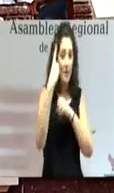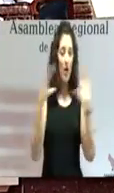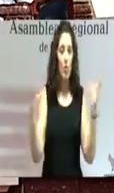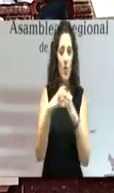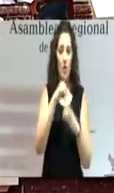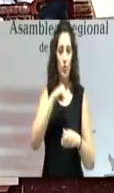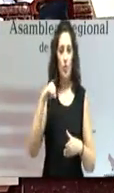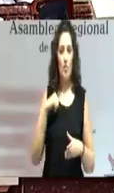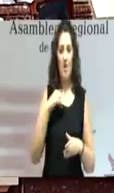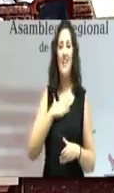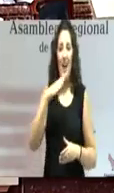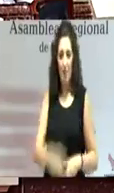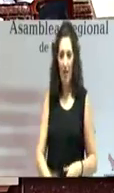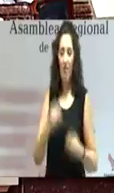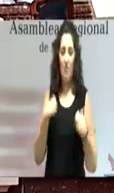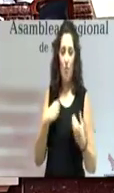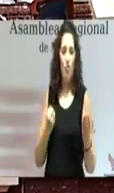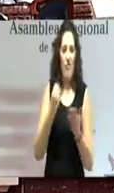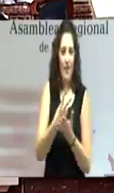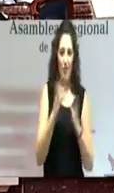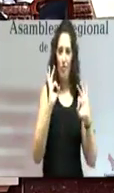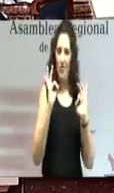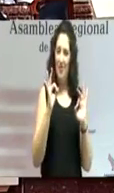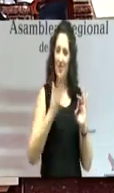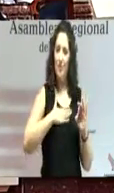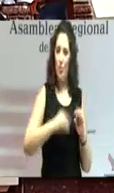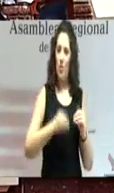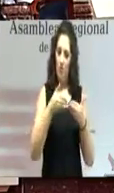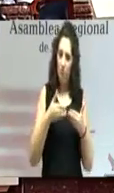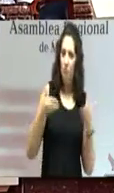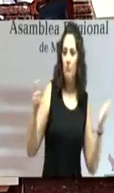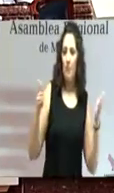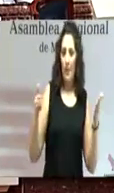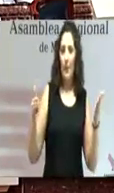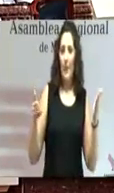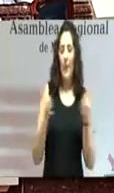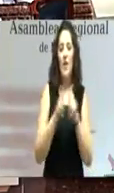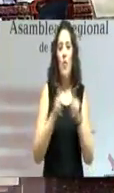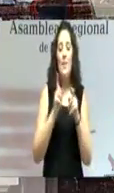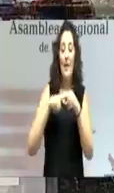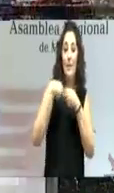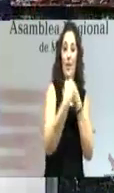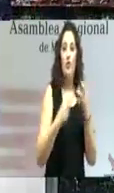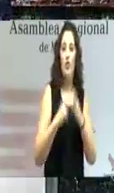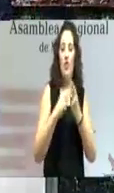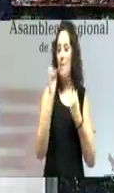que es capaz de asumir el reto de abrir ese importantísimo instrumento a la coparticipación social.